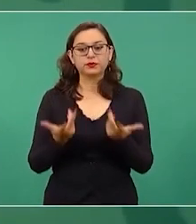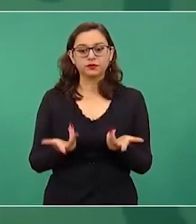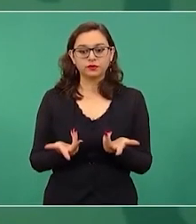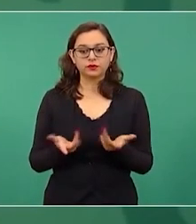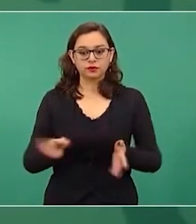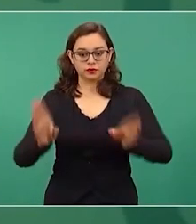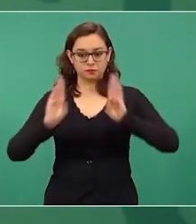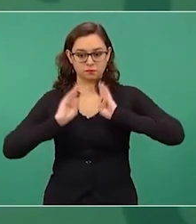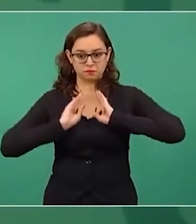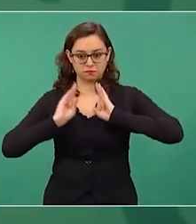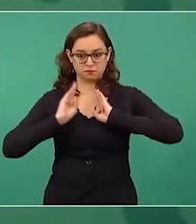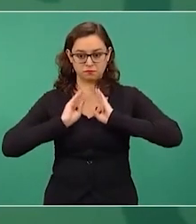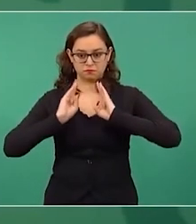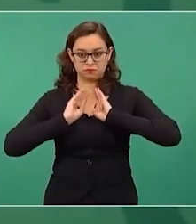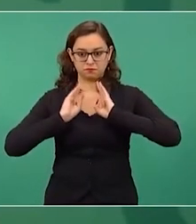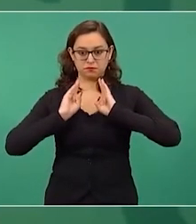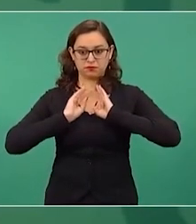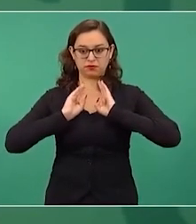ejército